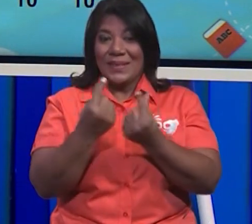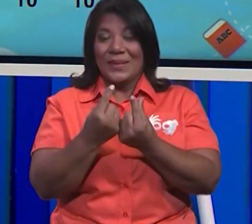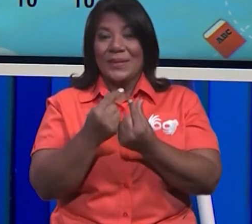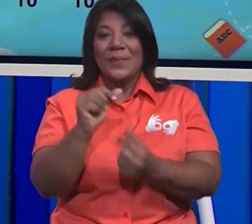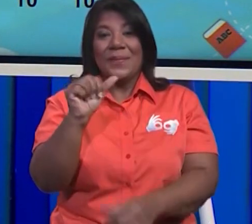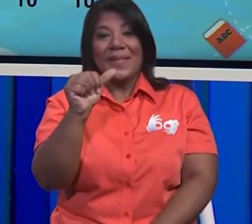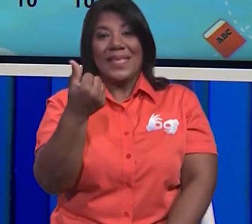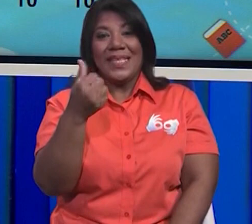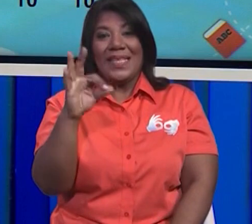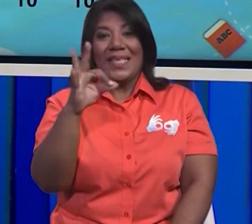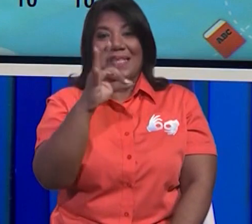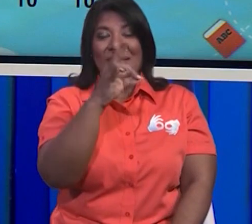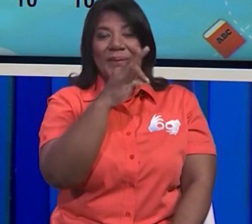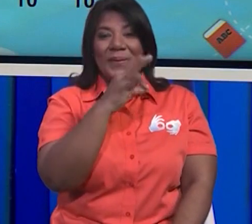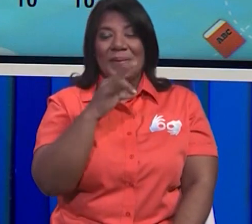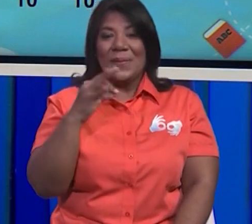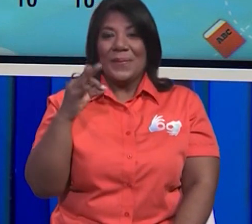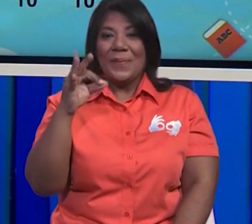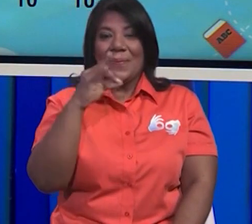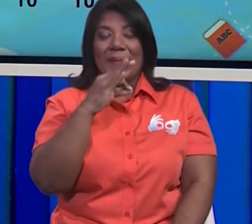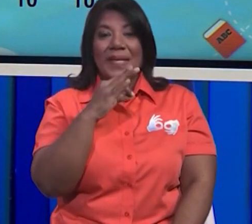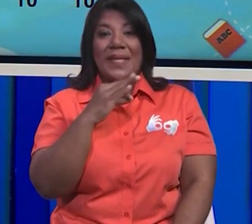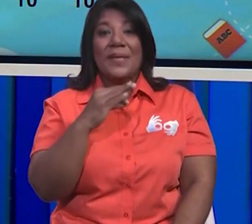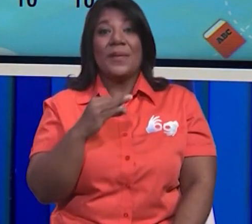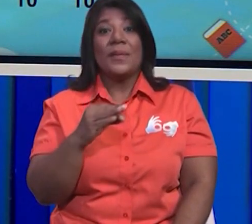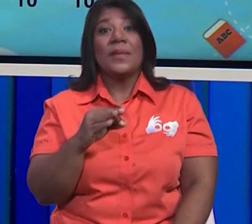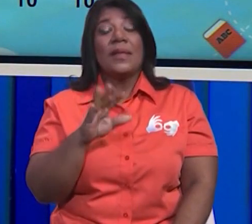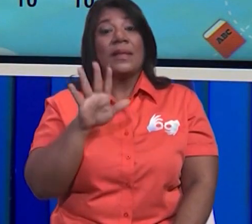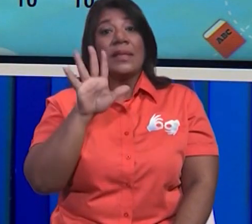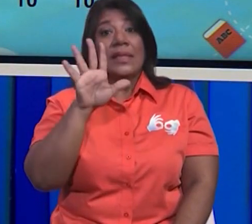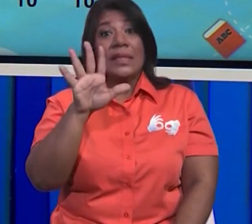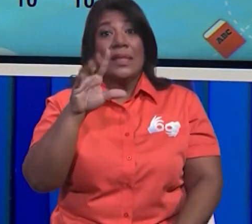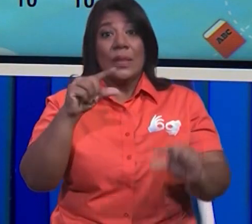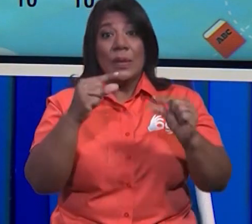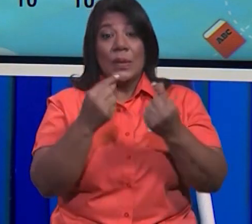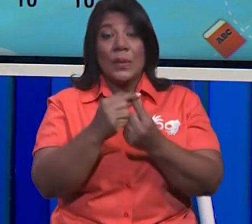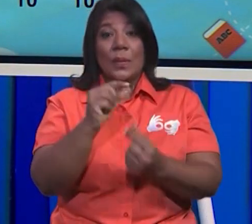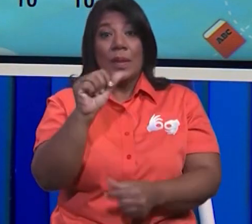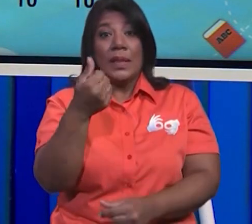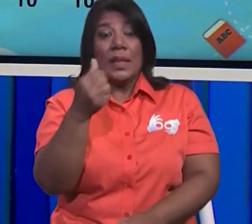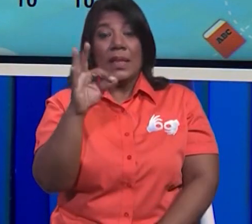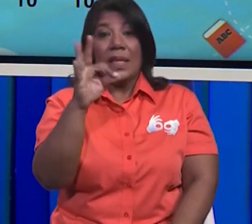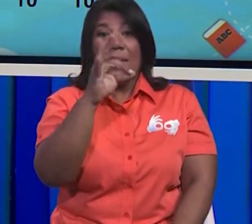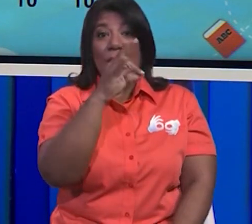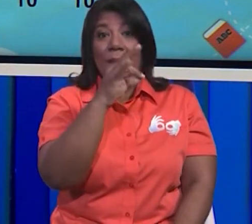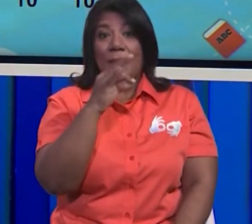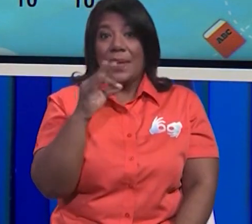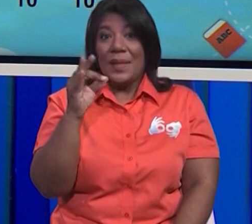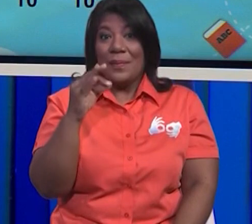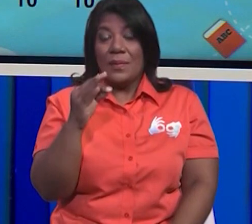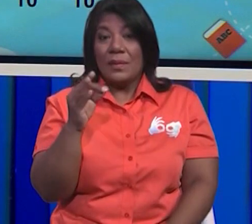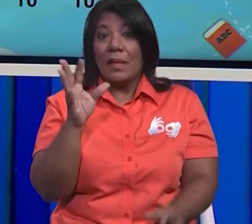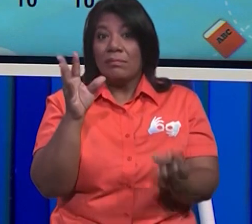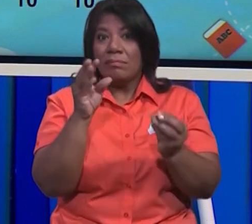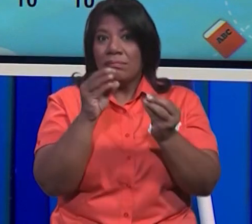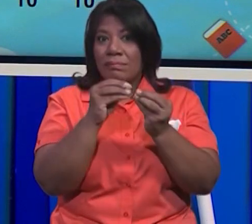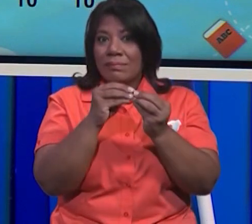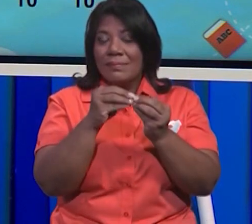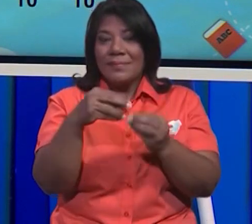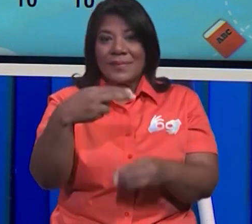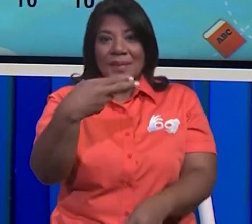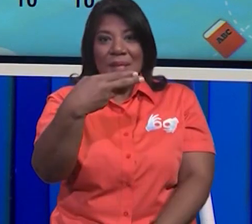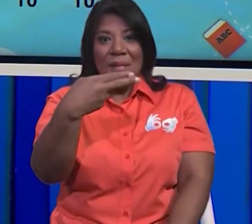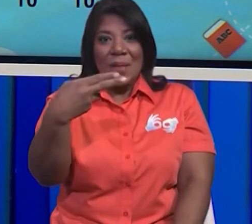de 10 mariposas. Y como tenemos cinco grupos de 10 mariposas, ¿cuántas mariposas habrán en total? Vamos a